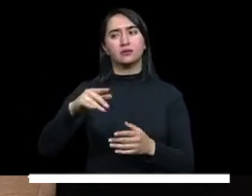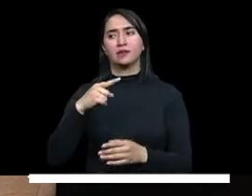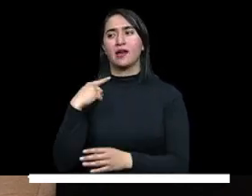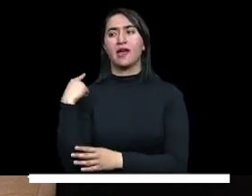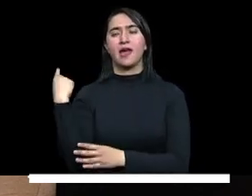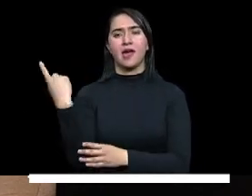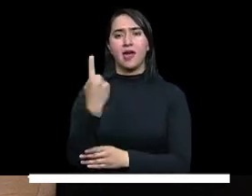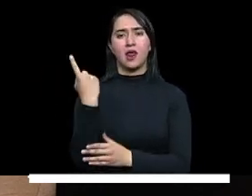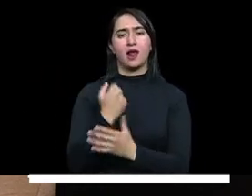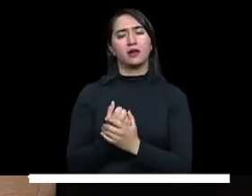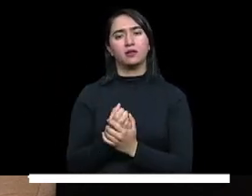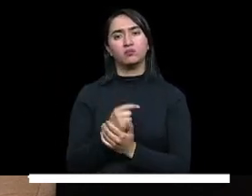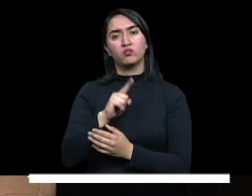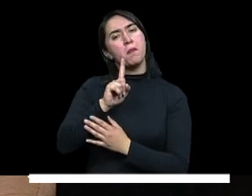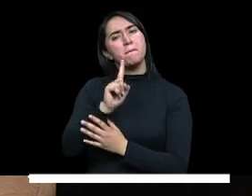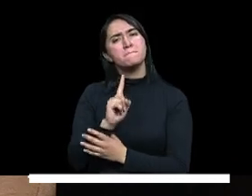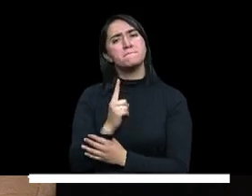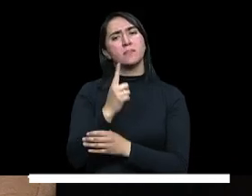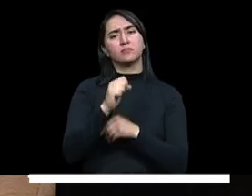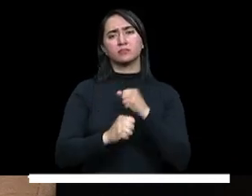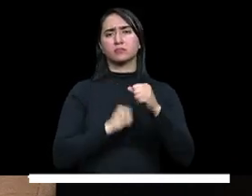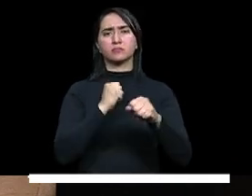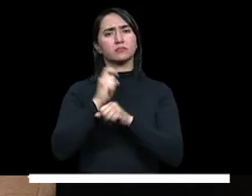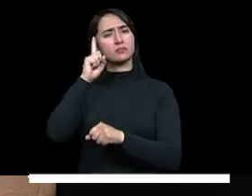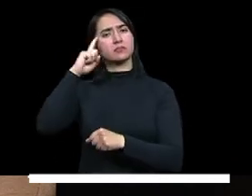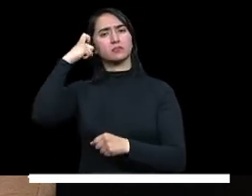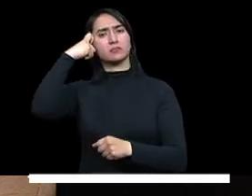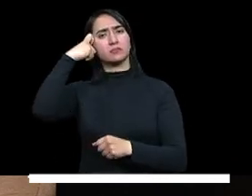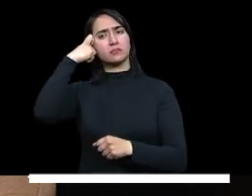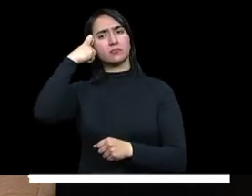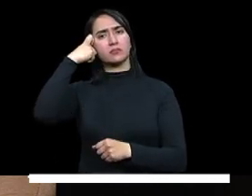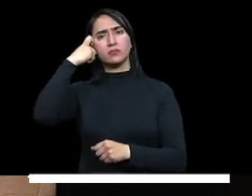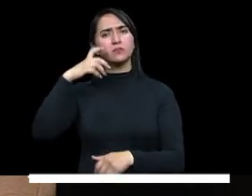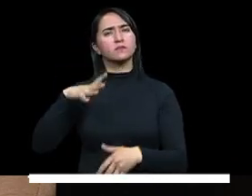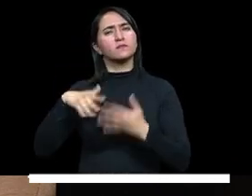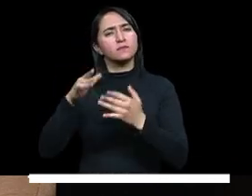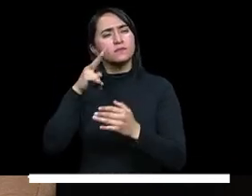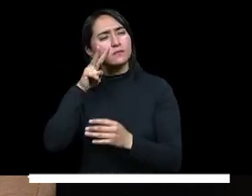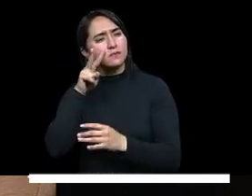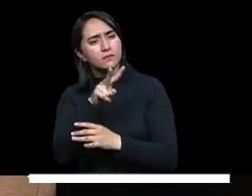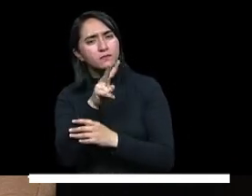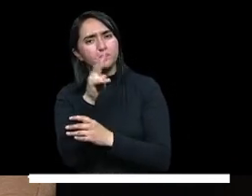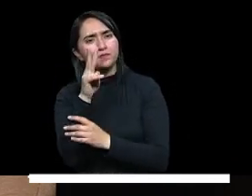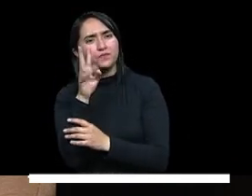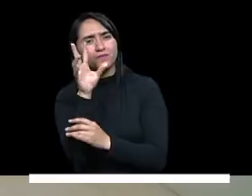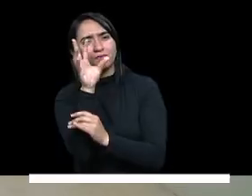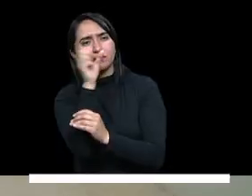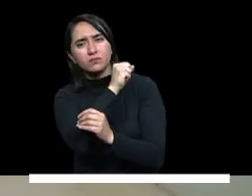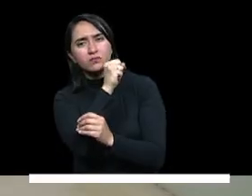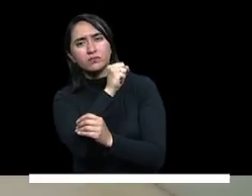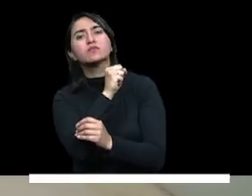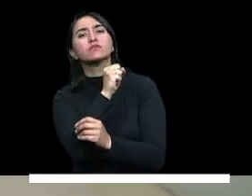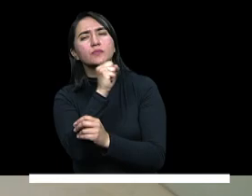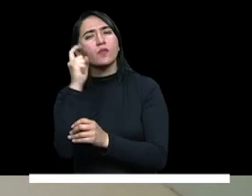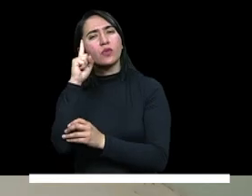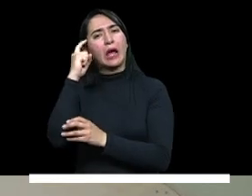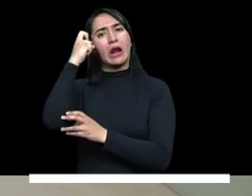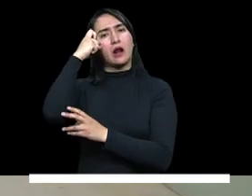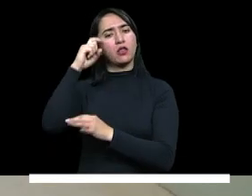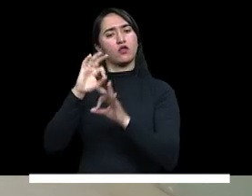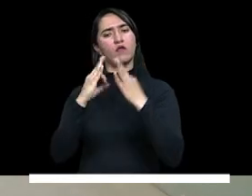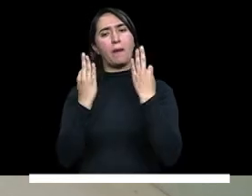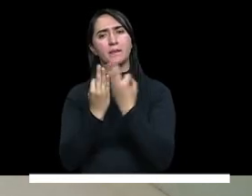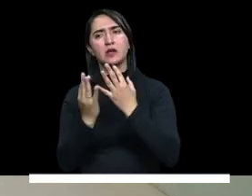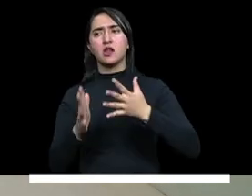de ese primer año de gobierno porque es garantizar que identificamos los retos que tienen las familias para